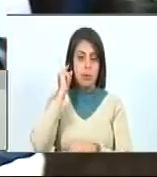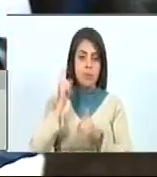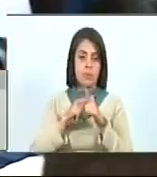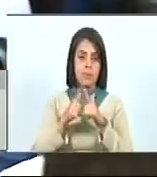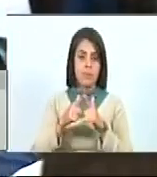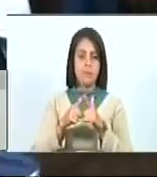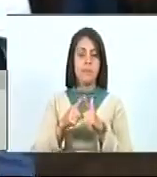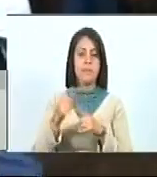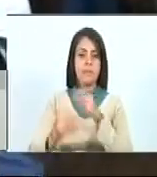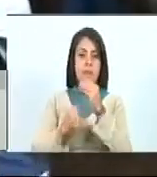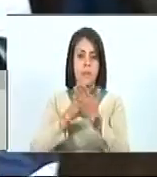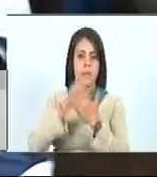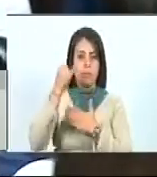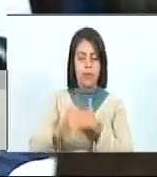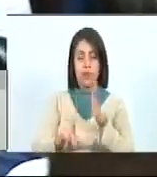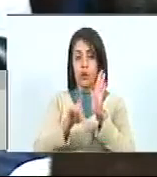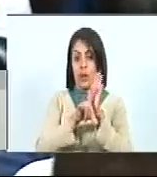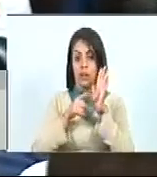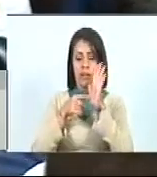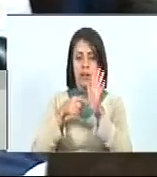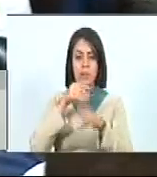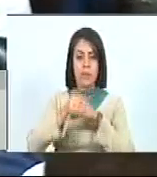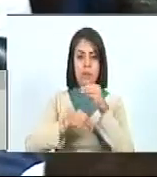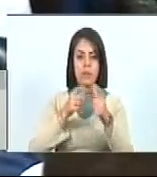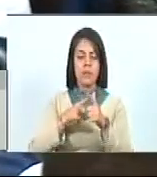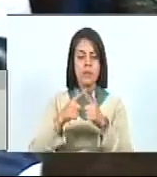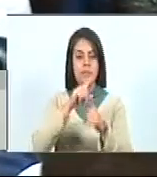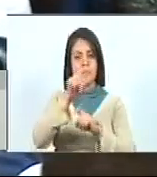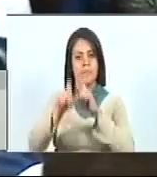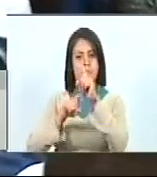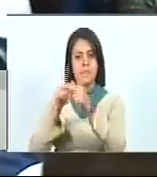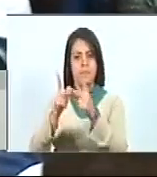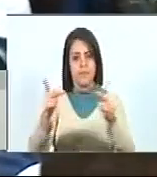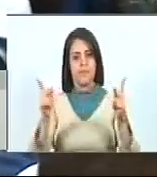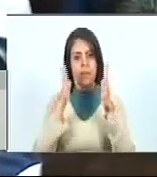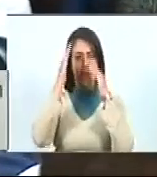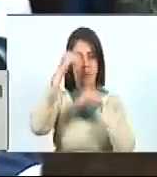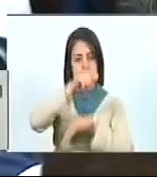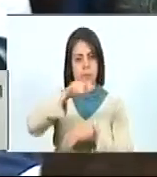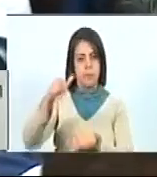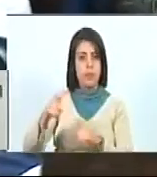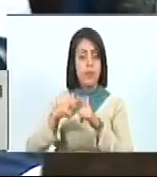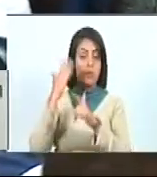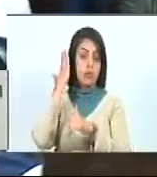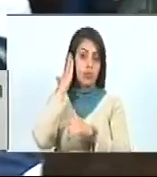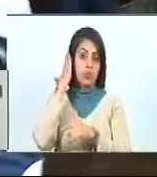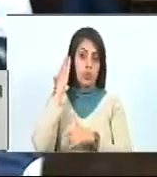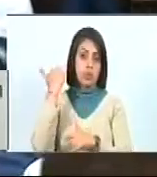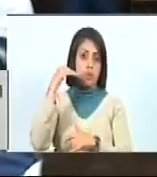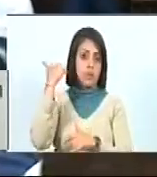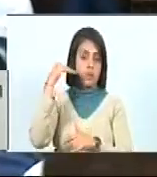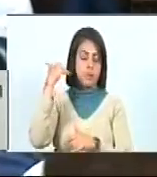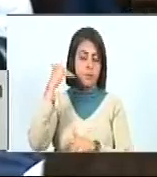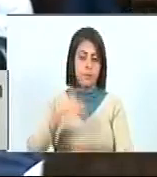este anteproyecto, de este proyecto de ley para la consulta pública, para la atención a las personas sordas y con discapacidad auditiva. Gracias.